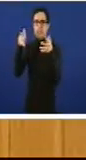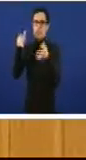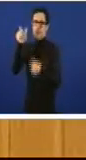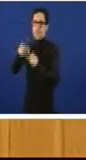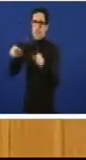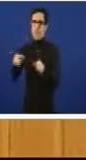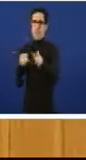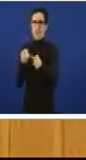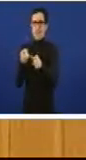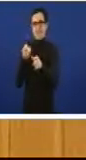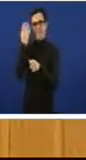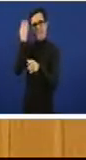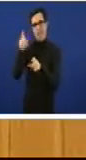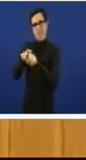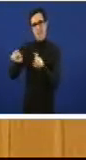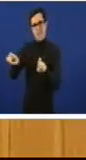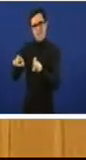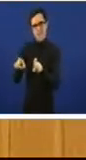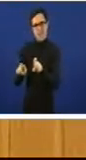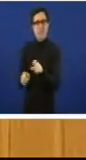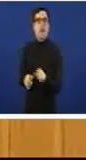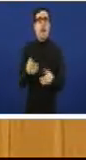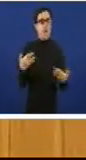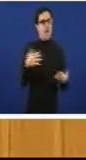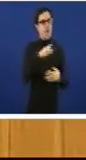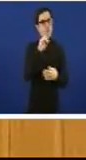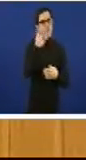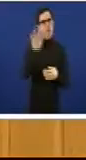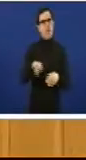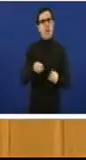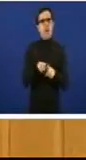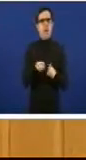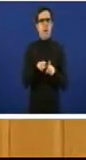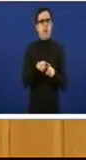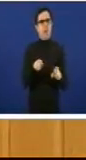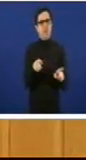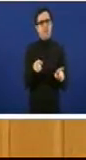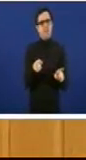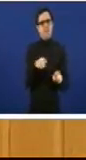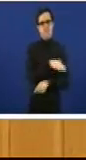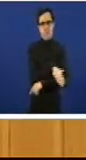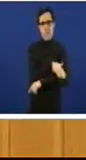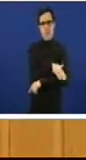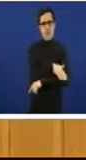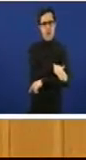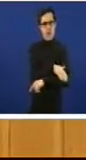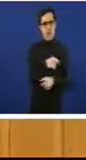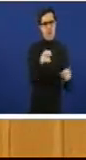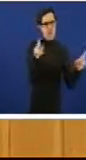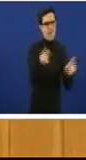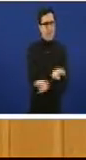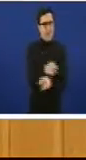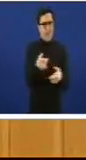ben, dá a impresión de que o goberno está de saldo e, polo tanto, pechaba esta unidade enviando sete